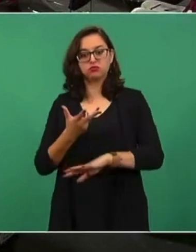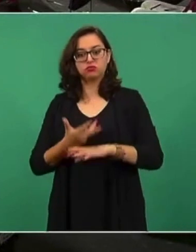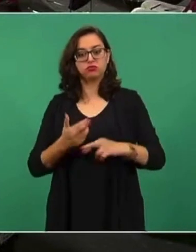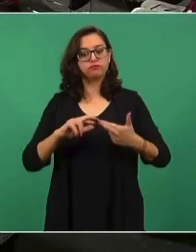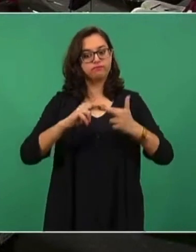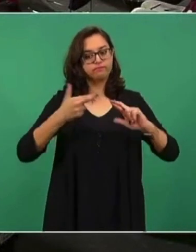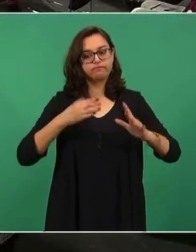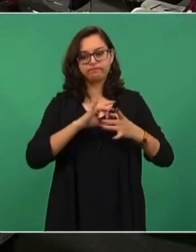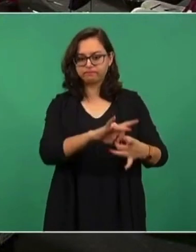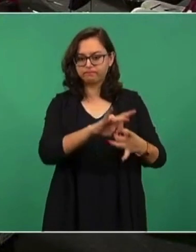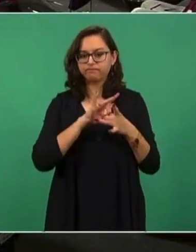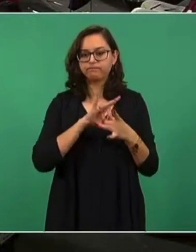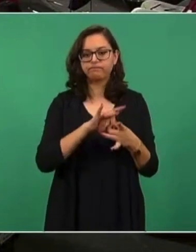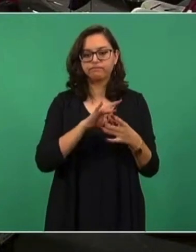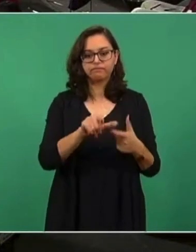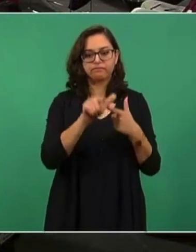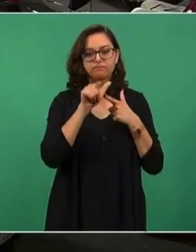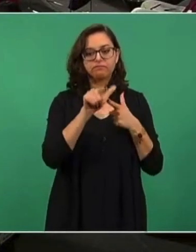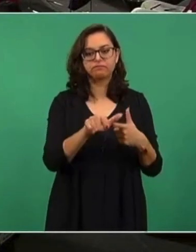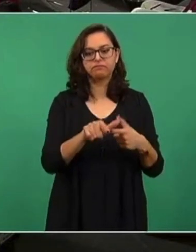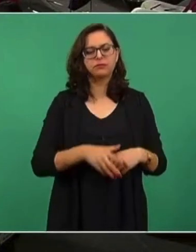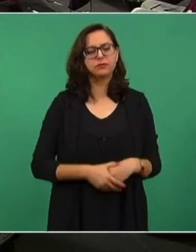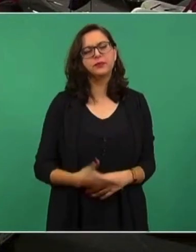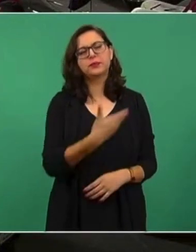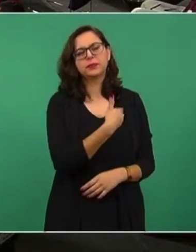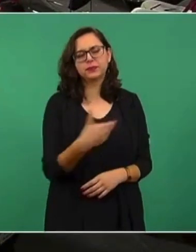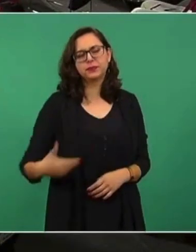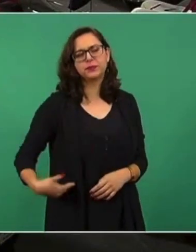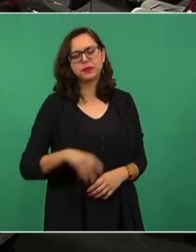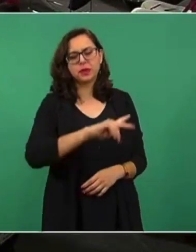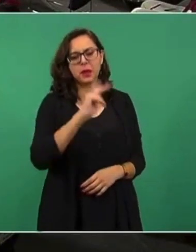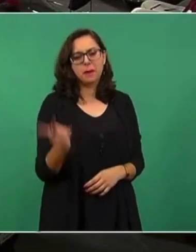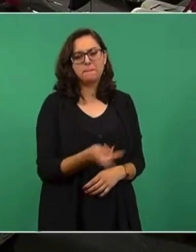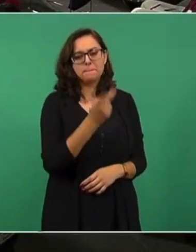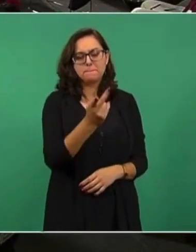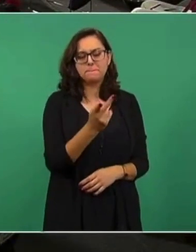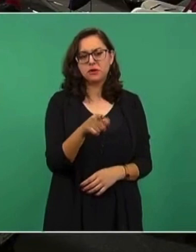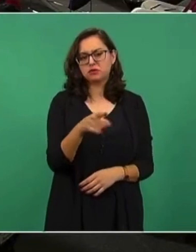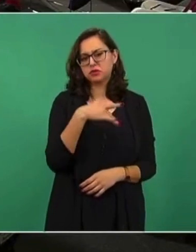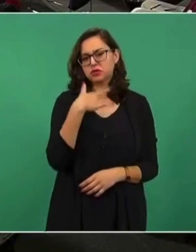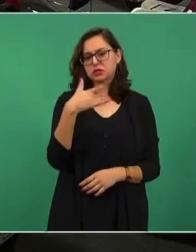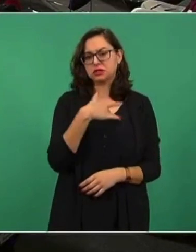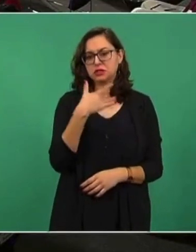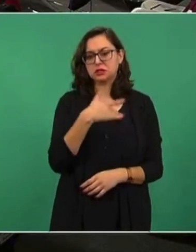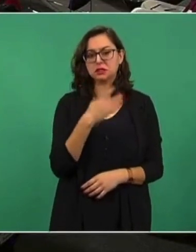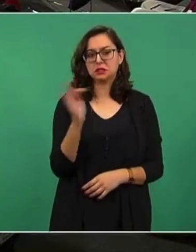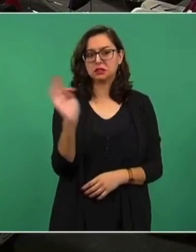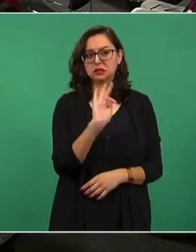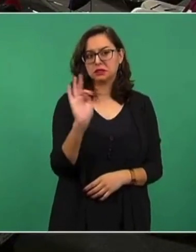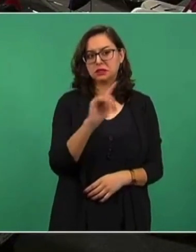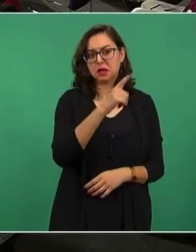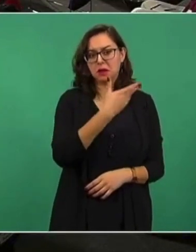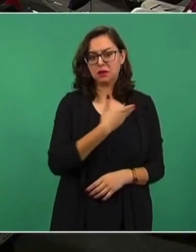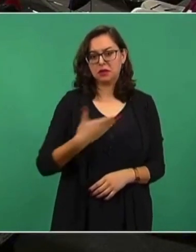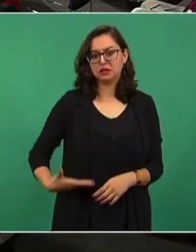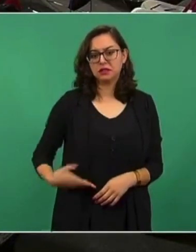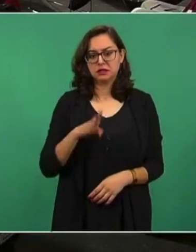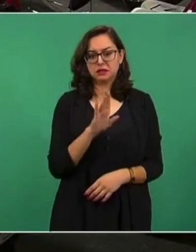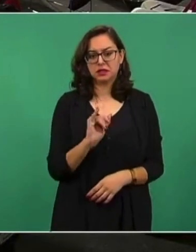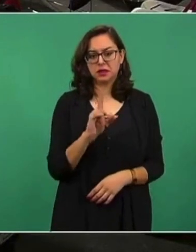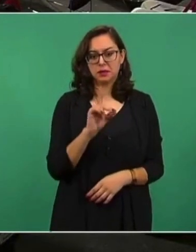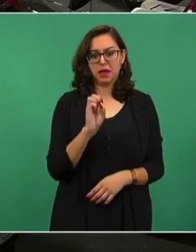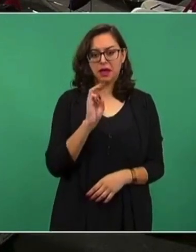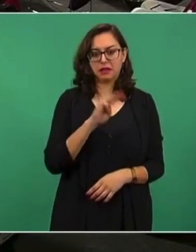Presidente, ¿y usted percibe o considera que podría haber un cambio con el presidente Biden respecto a Cuba?